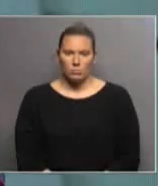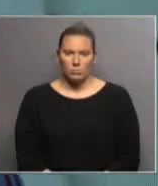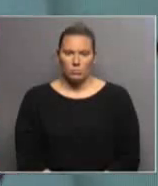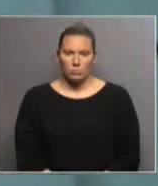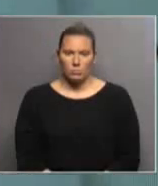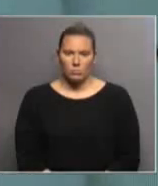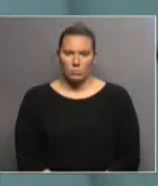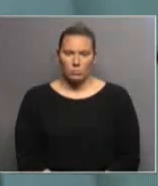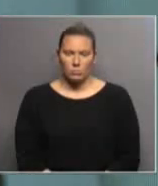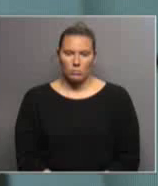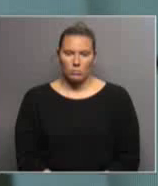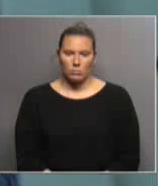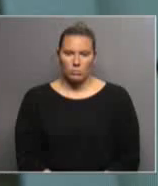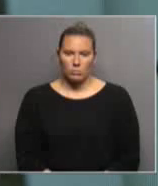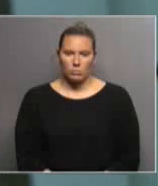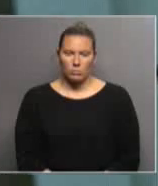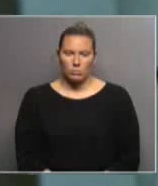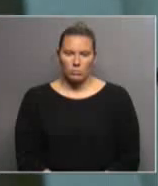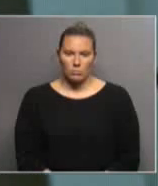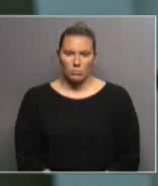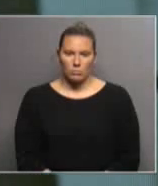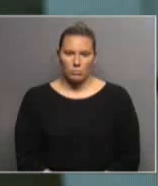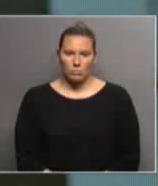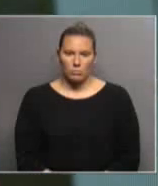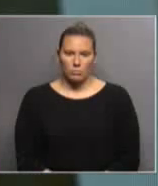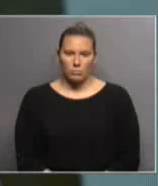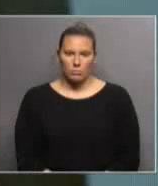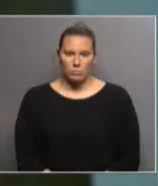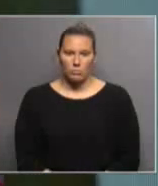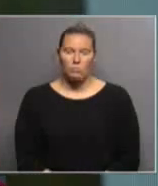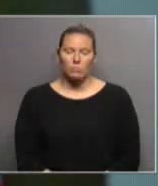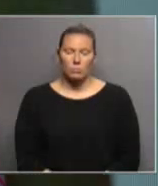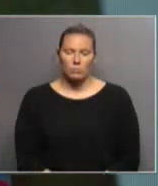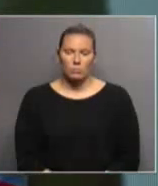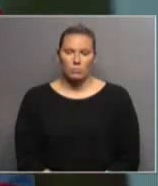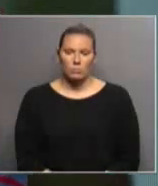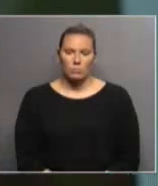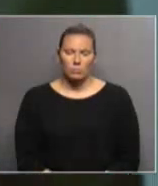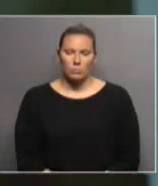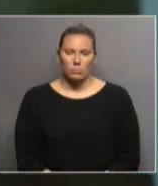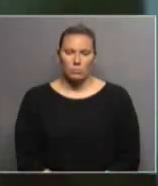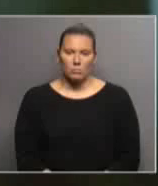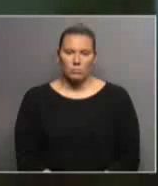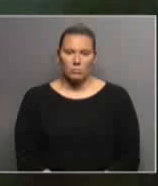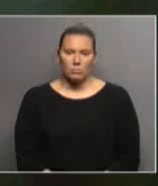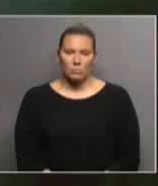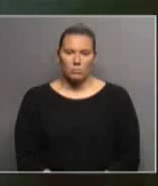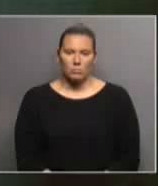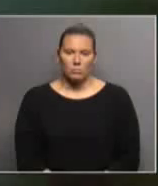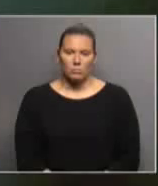a modificarse y estuvimos muy preocupados, porque el gran logro que habíamos logrado